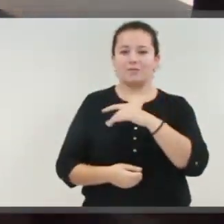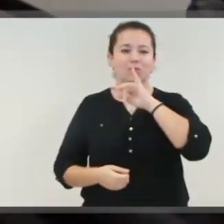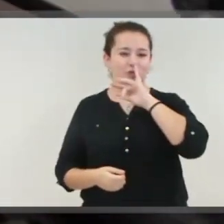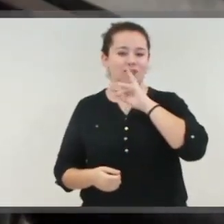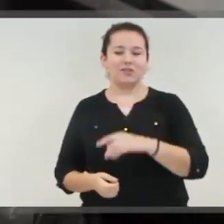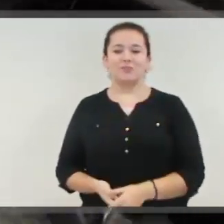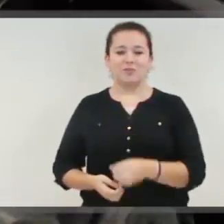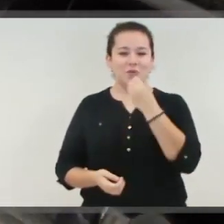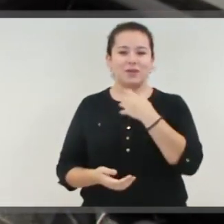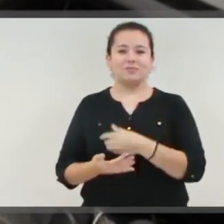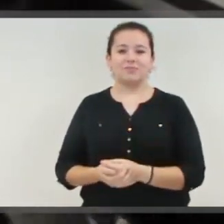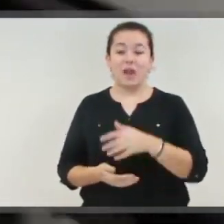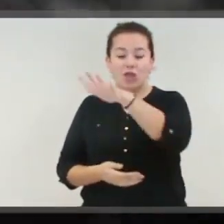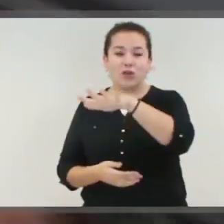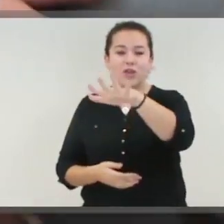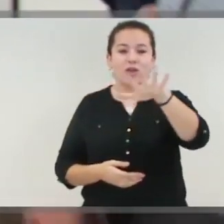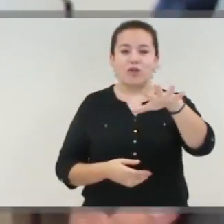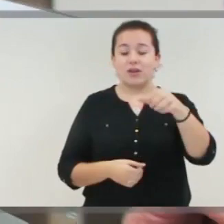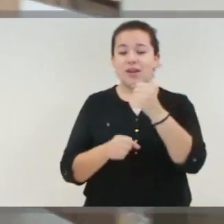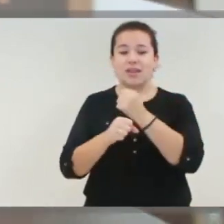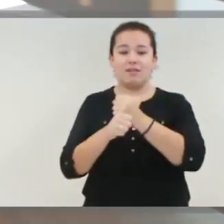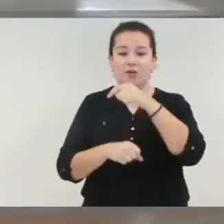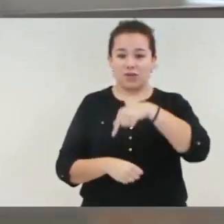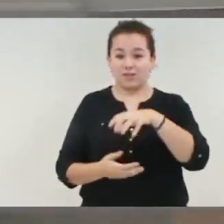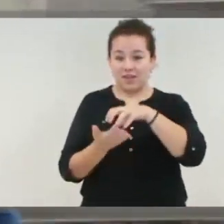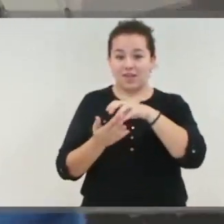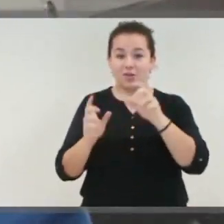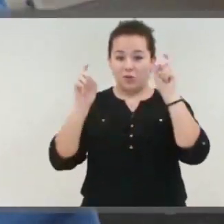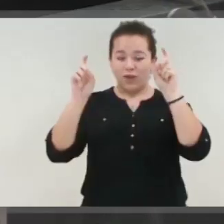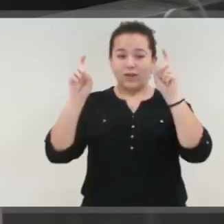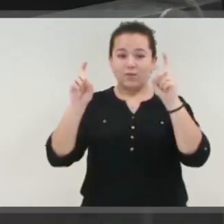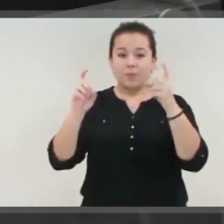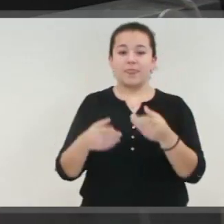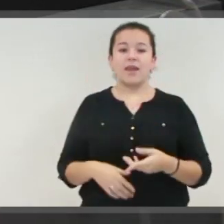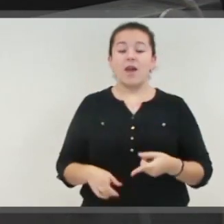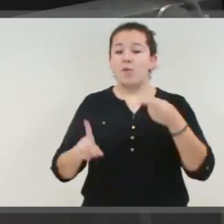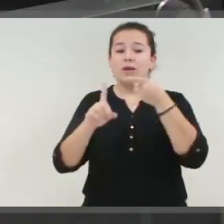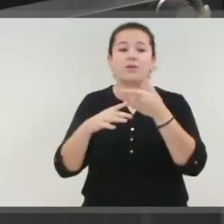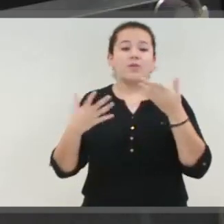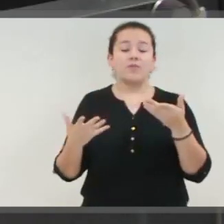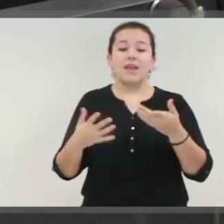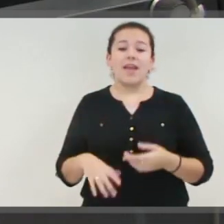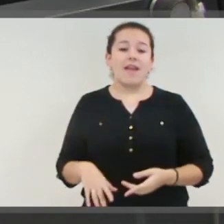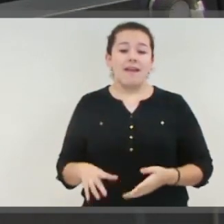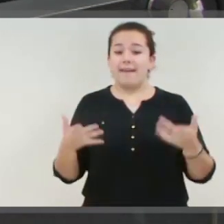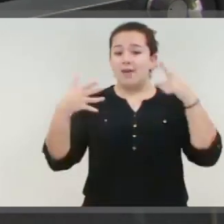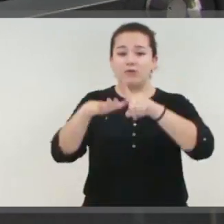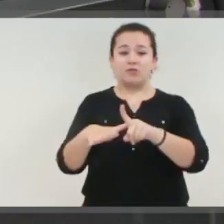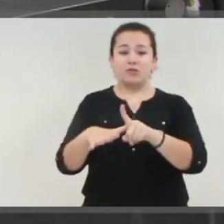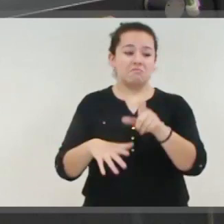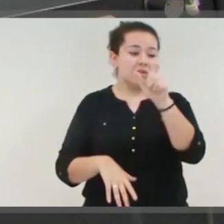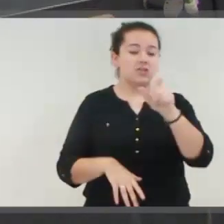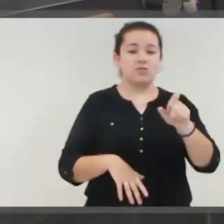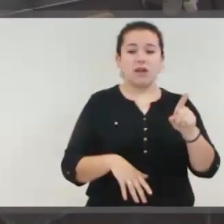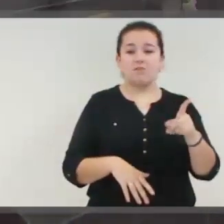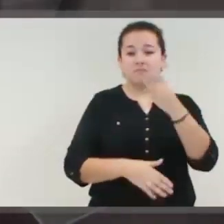contento, muy bien. Todas las áreas de trabajo del centro educativo están orientadas a la inclusión con o sin discapacidad auditiva a